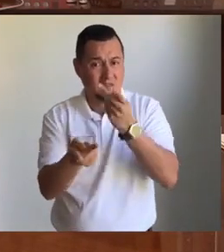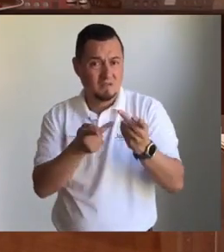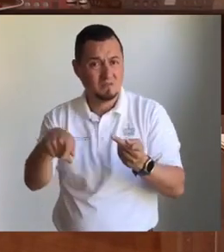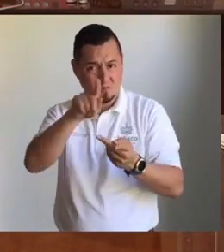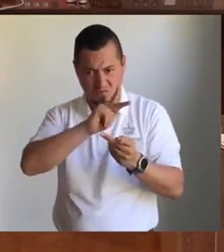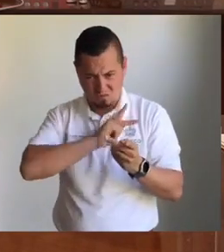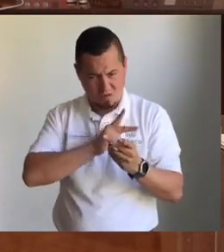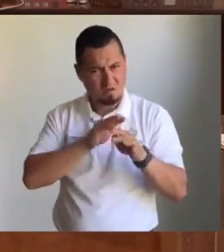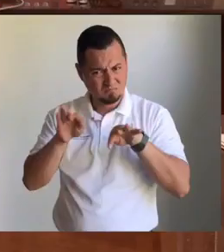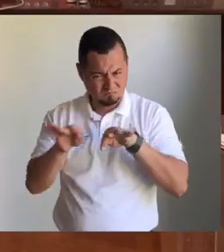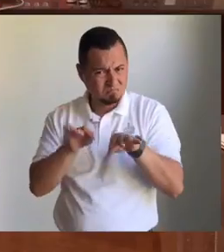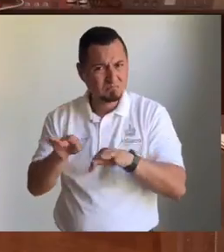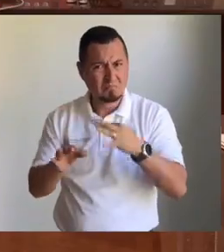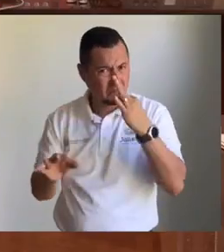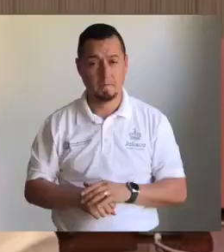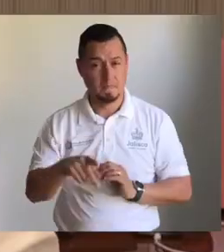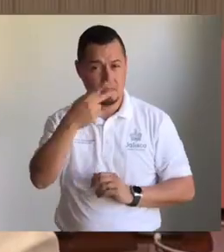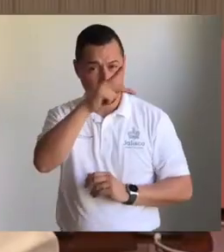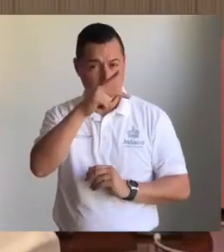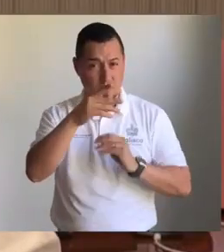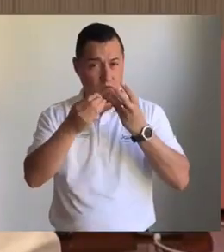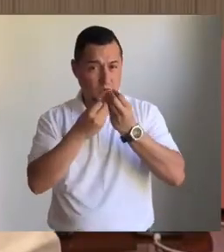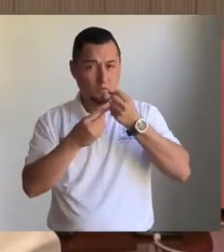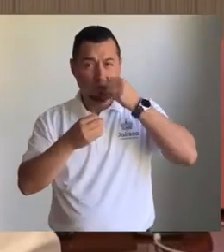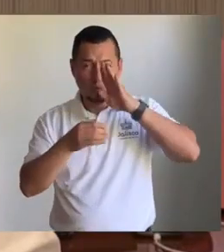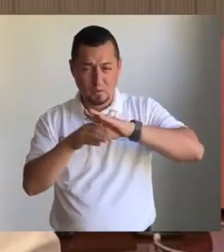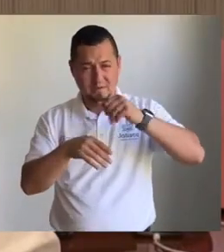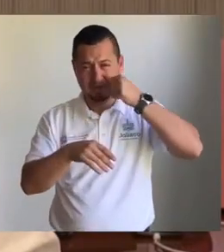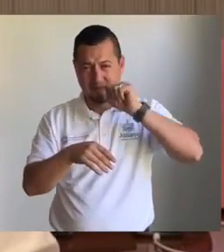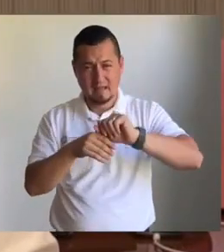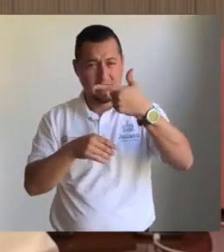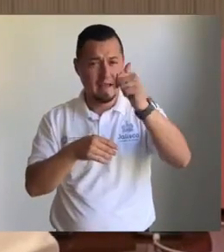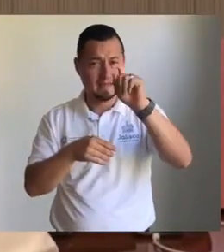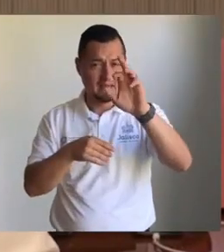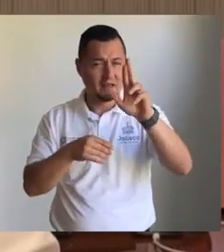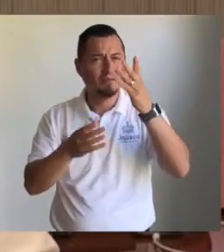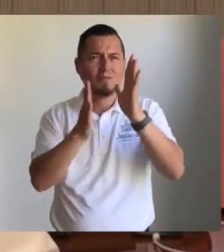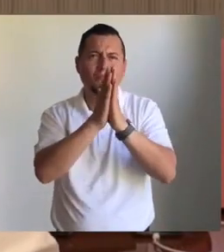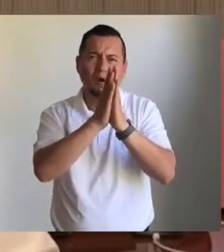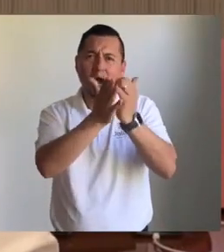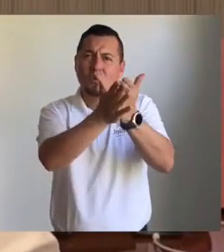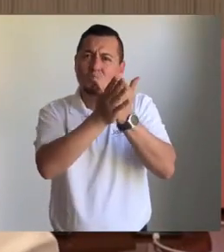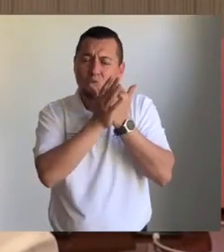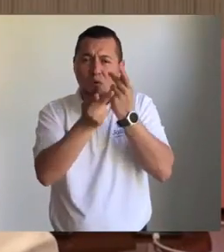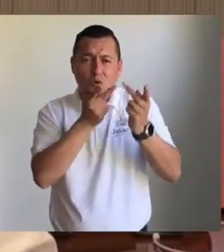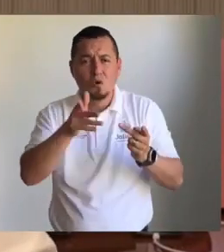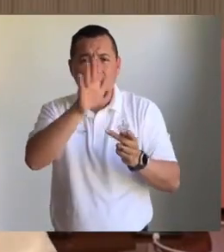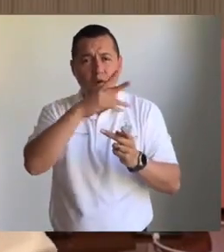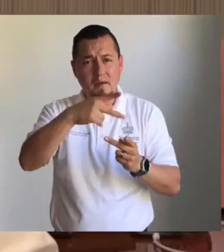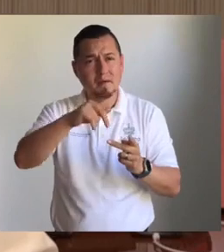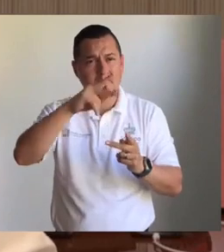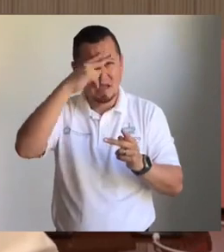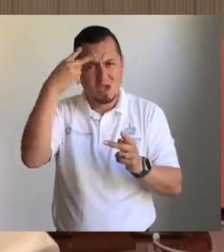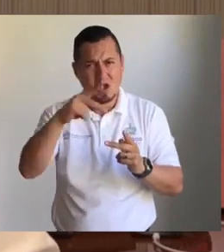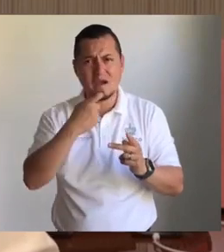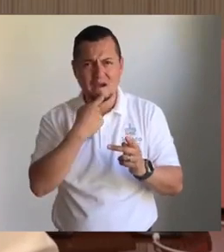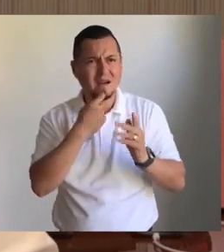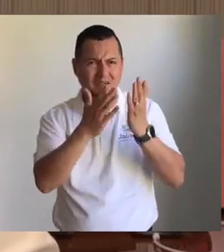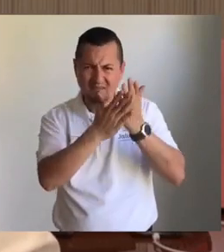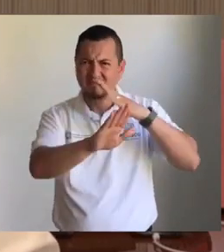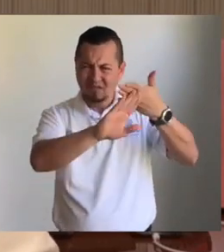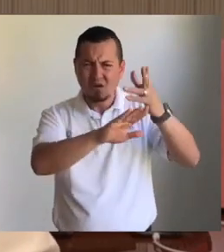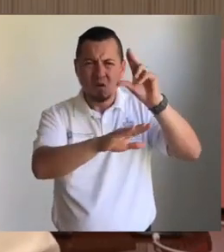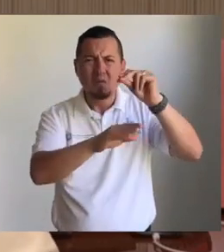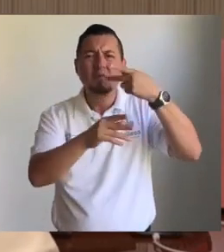contagios. Estamos actuando a ciegas. Subsecretario López Gatell, Jalisco quiere ayudarle al país a salir adelante. Queremos ayudarle al presidente de